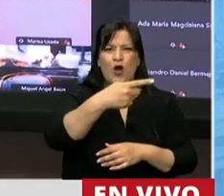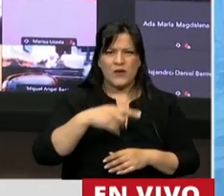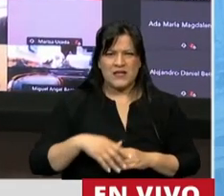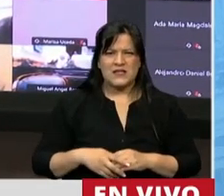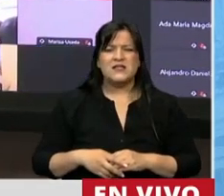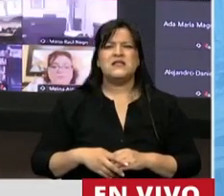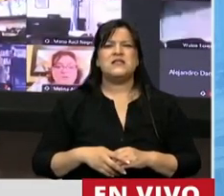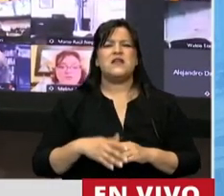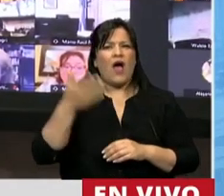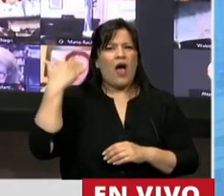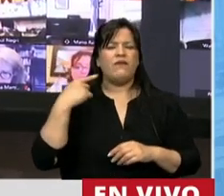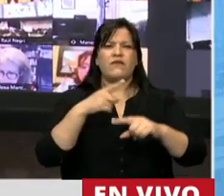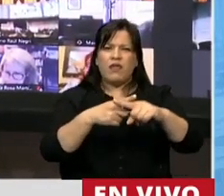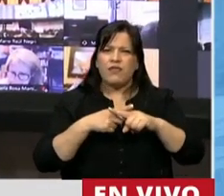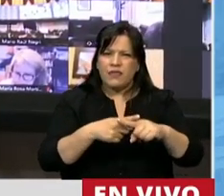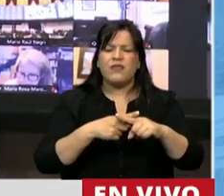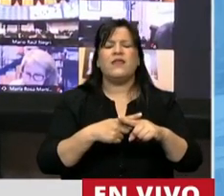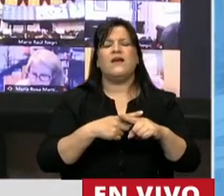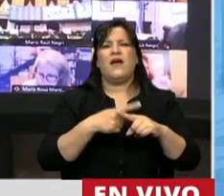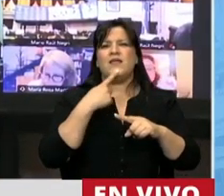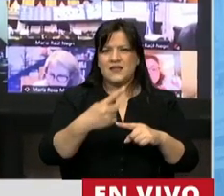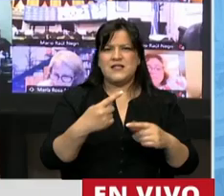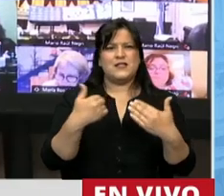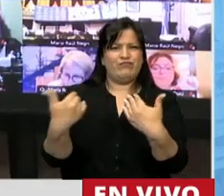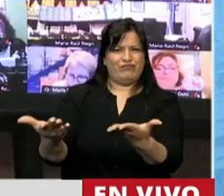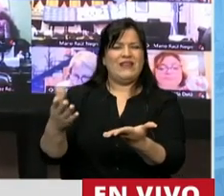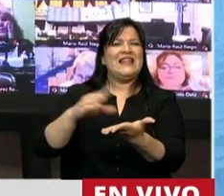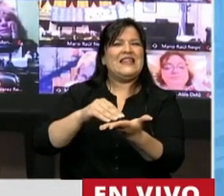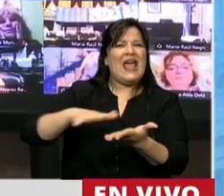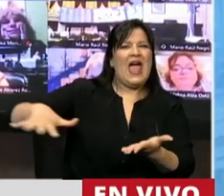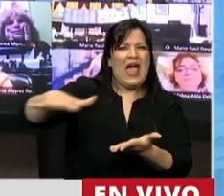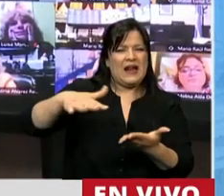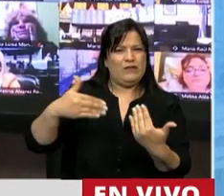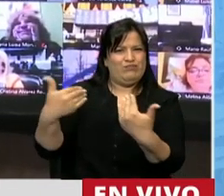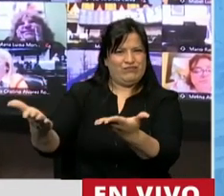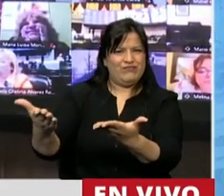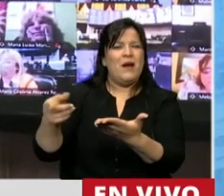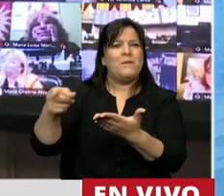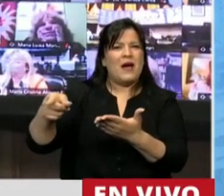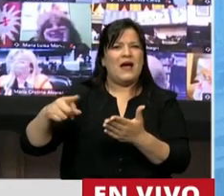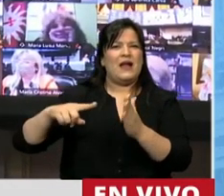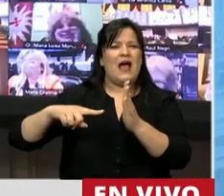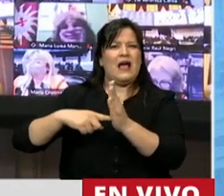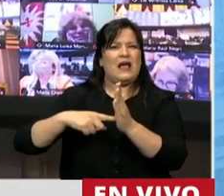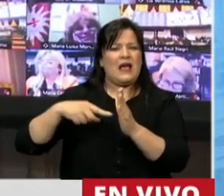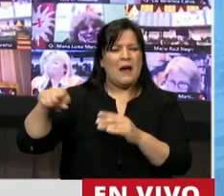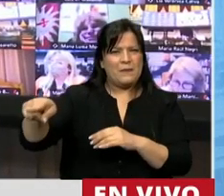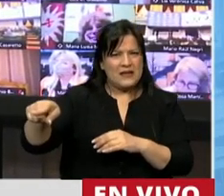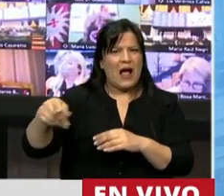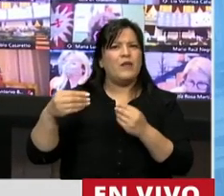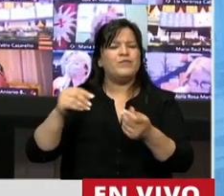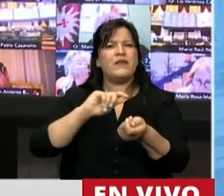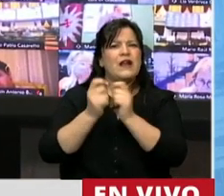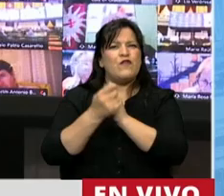debatió ceder el territorio para emplazar la capital, luego de que la